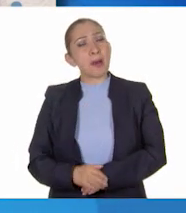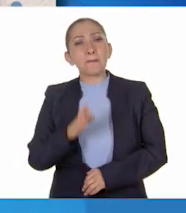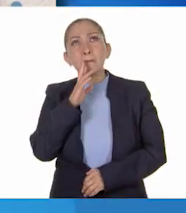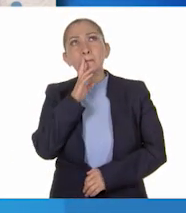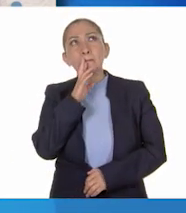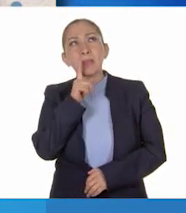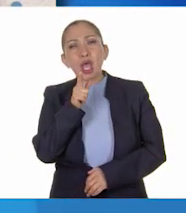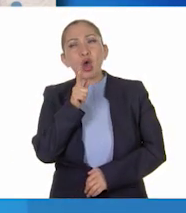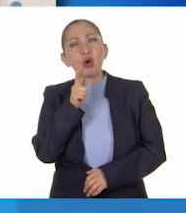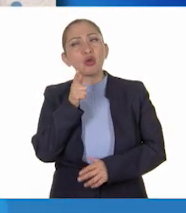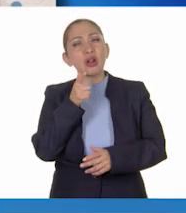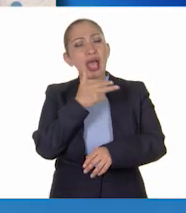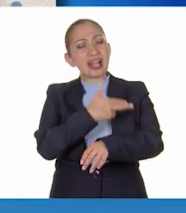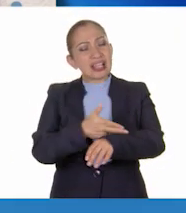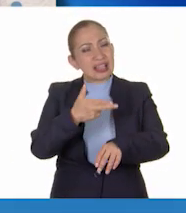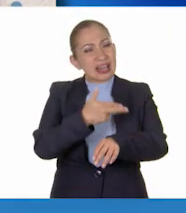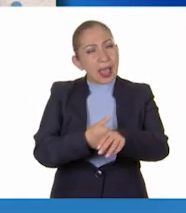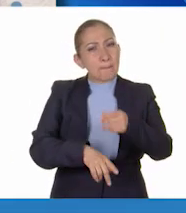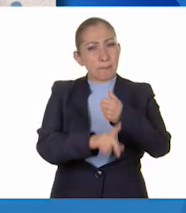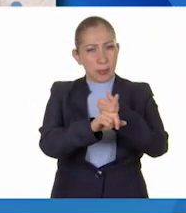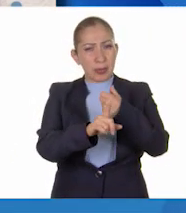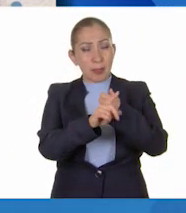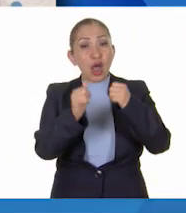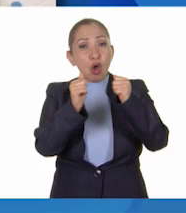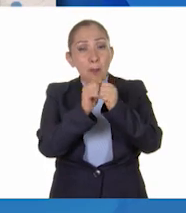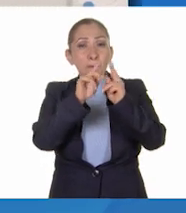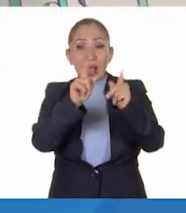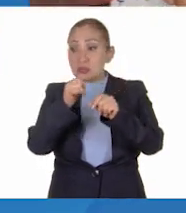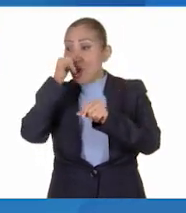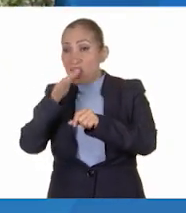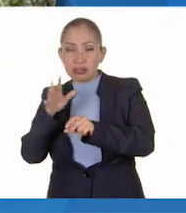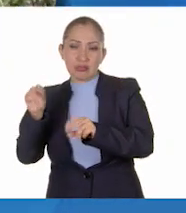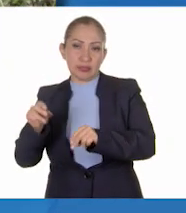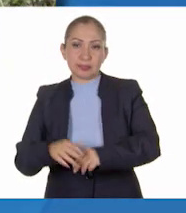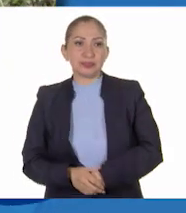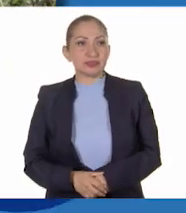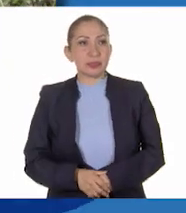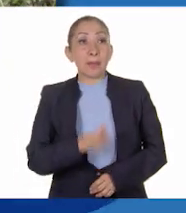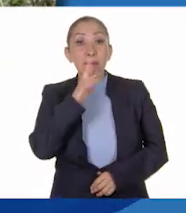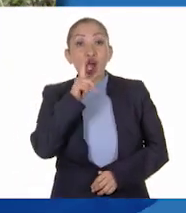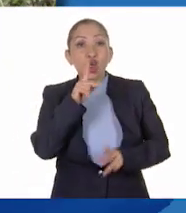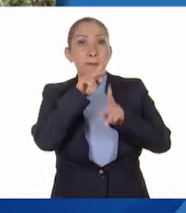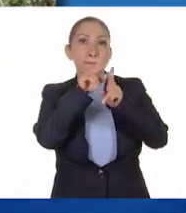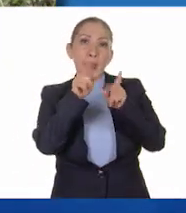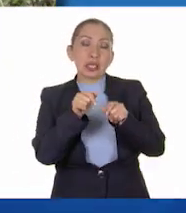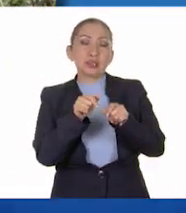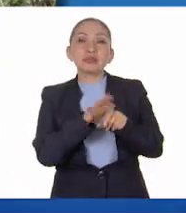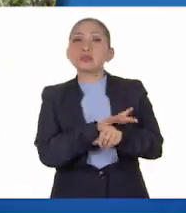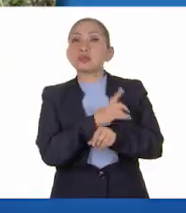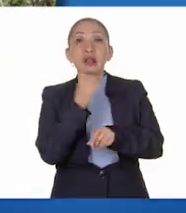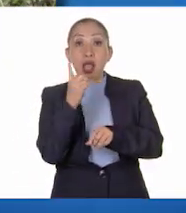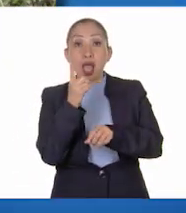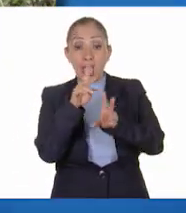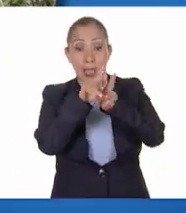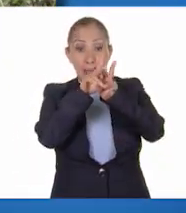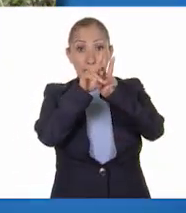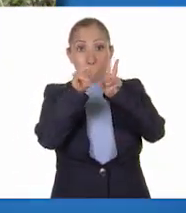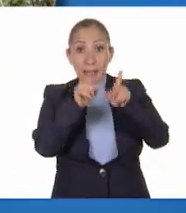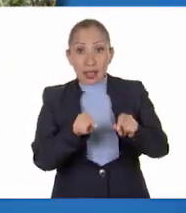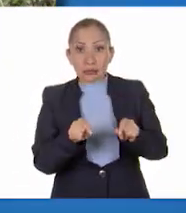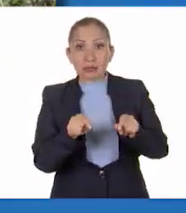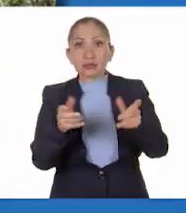mejor resolver situaciones con paz que con violencia. Es mucho mejor con paz porque la paz